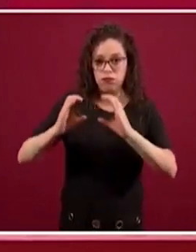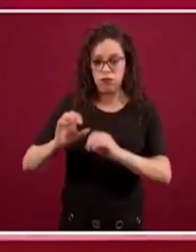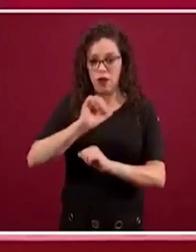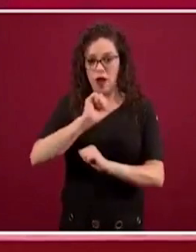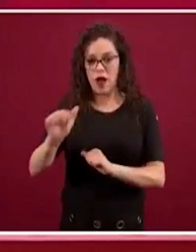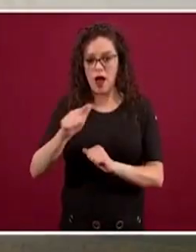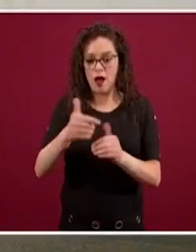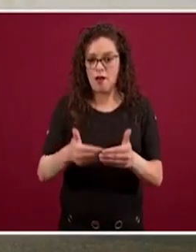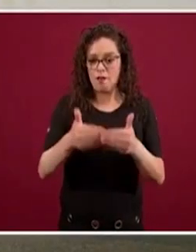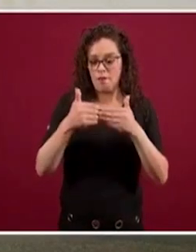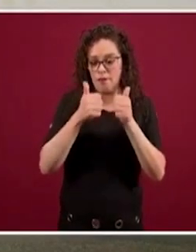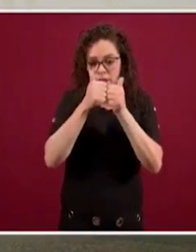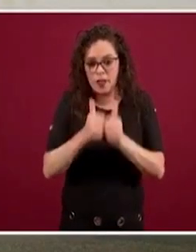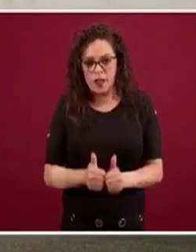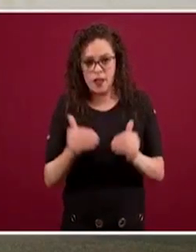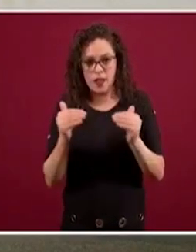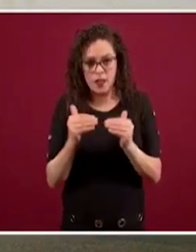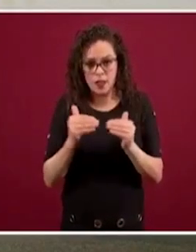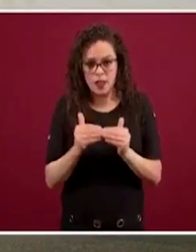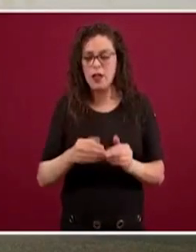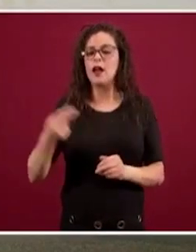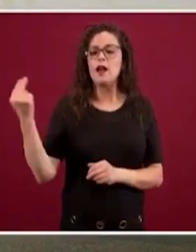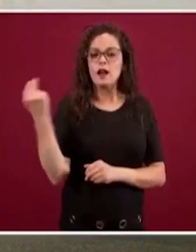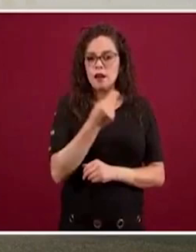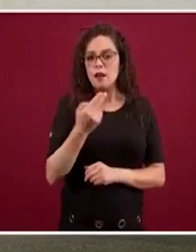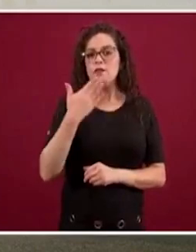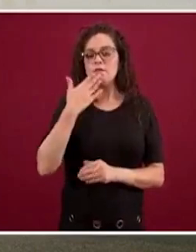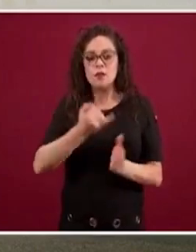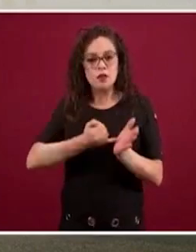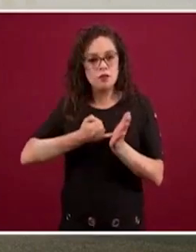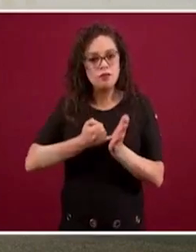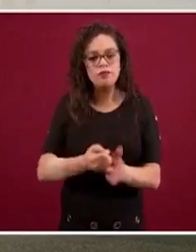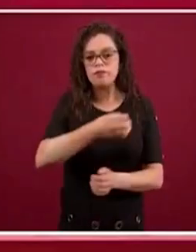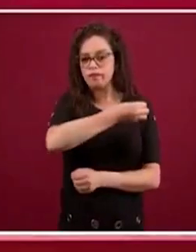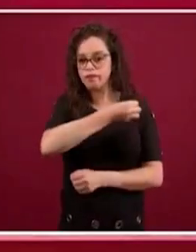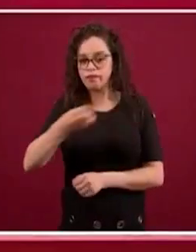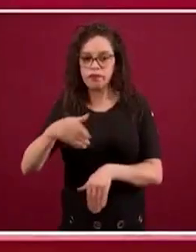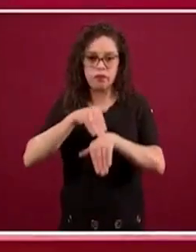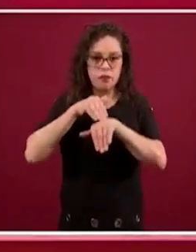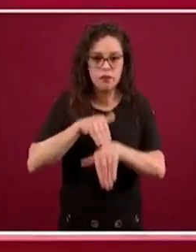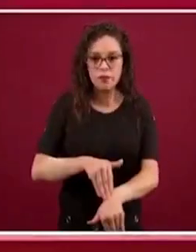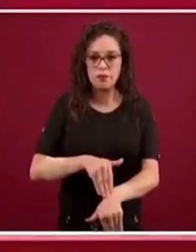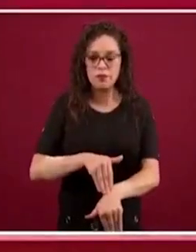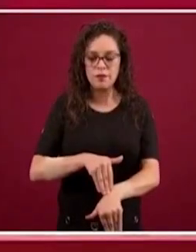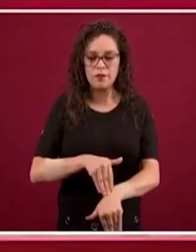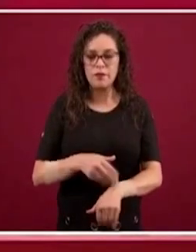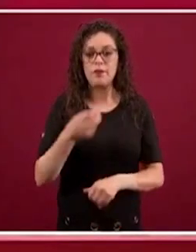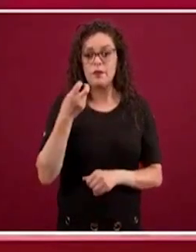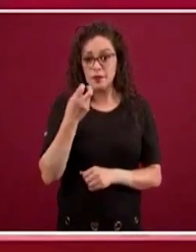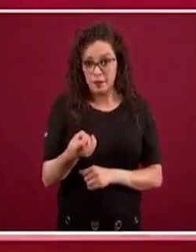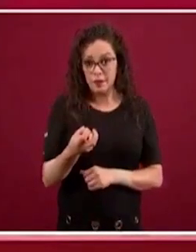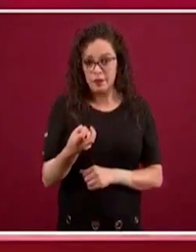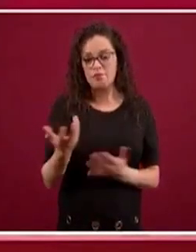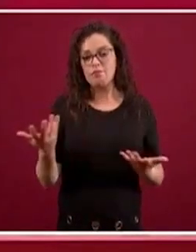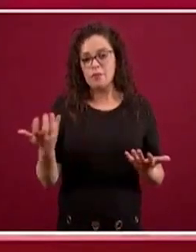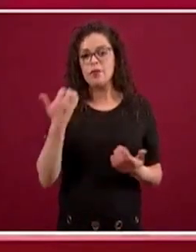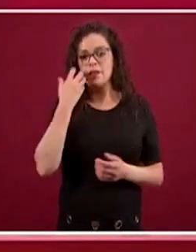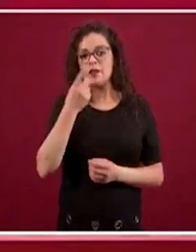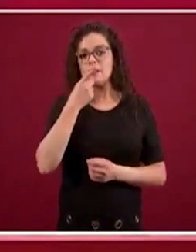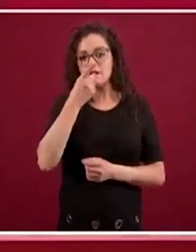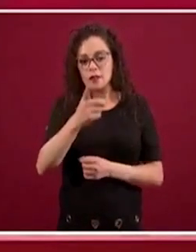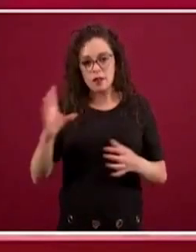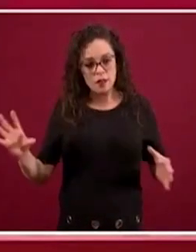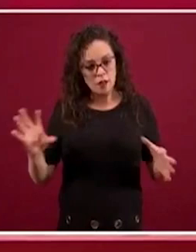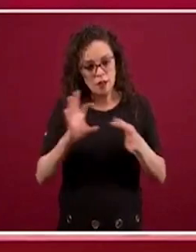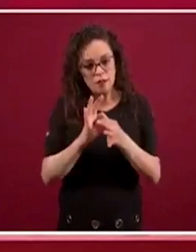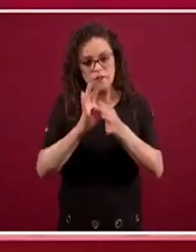realmente se estén llevando a cabo, realmente se estén cumpliendo y esto significa de hacer sinergia e integrarse